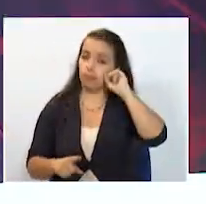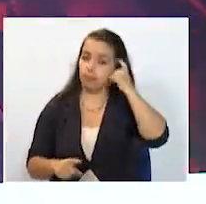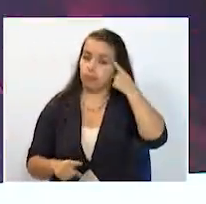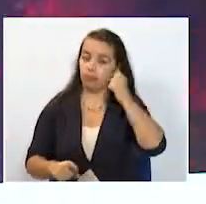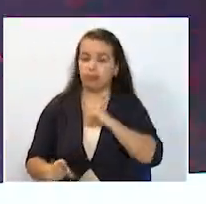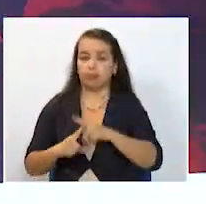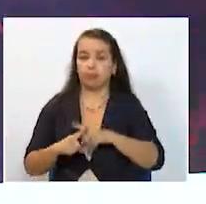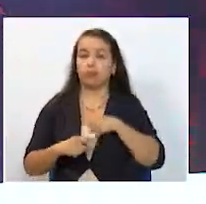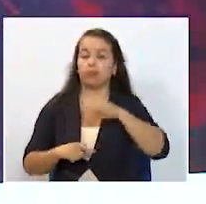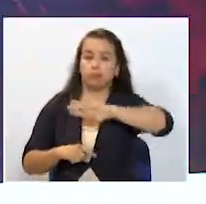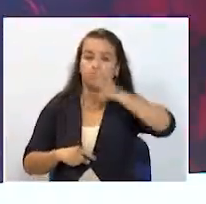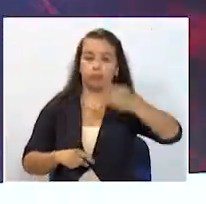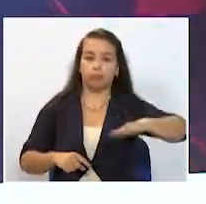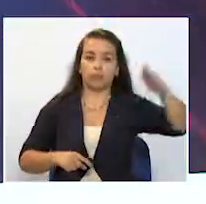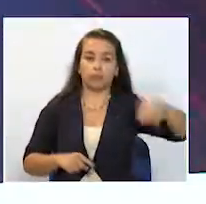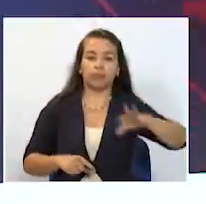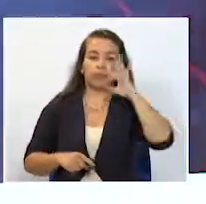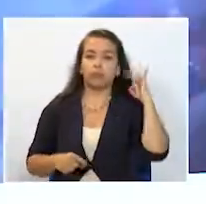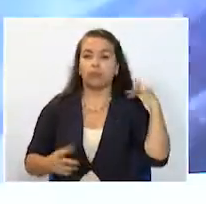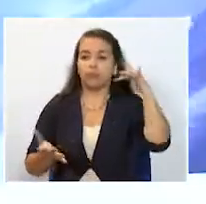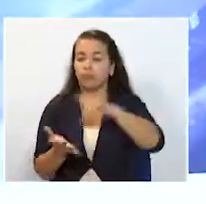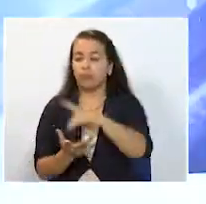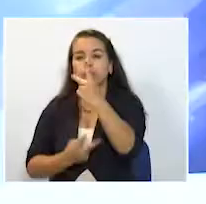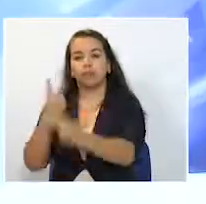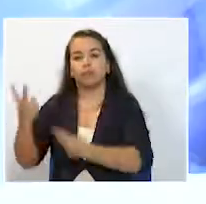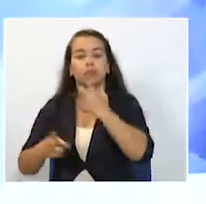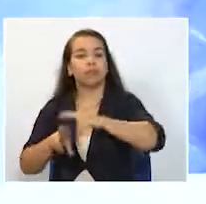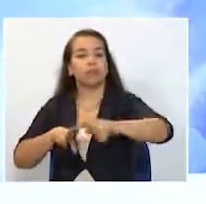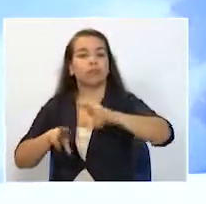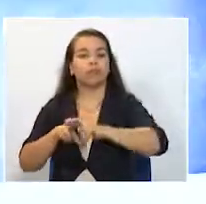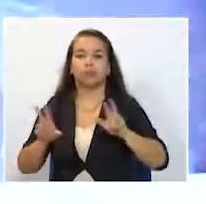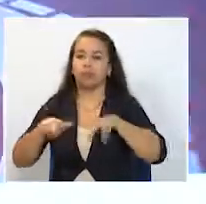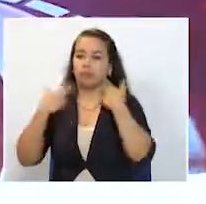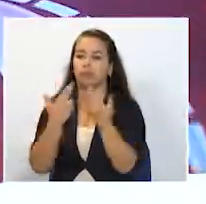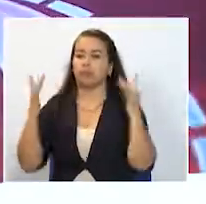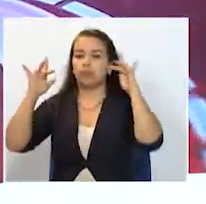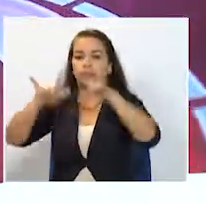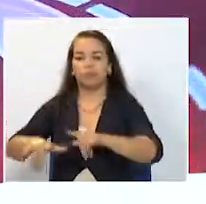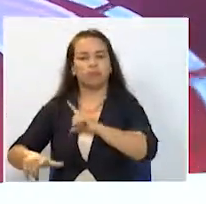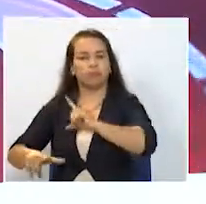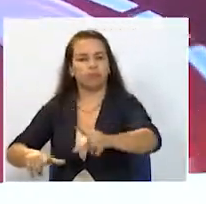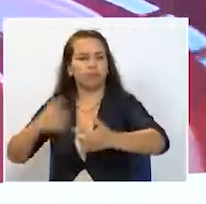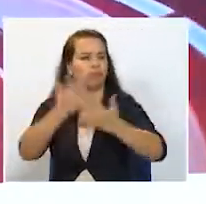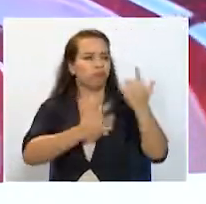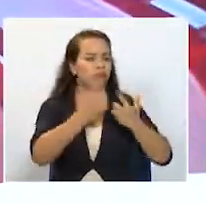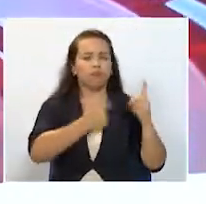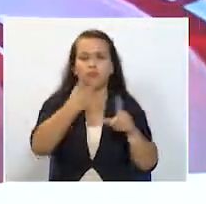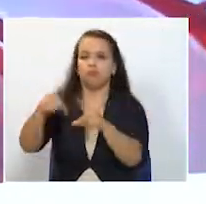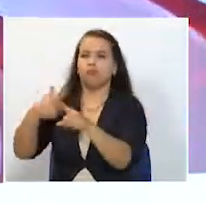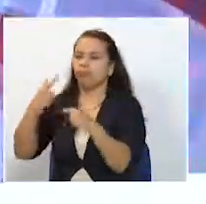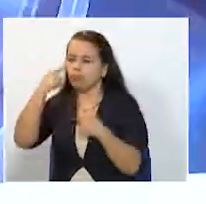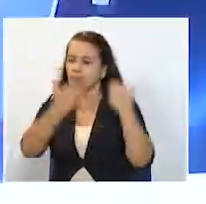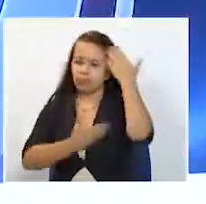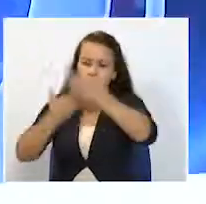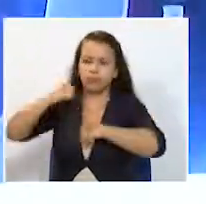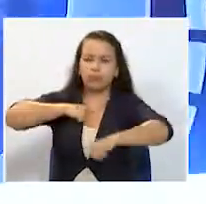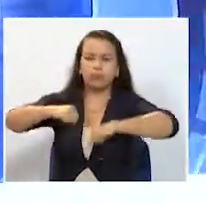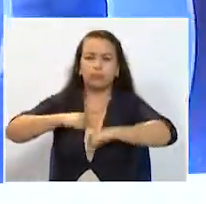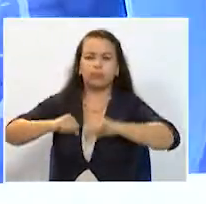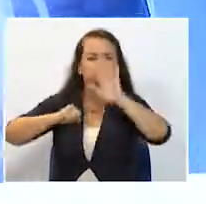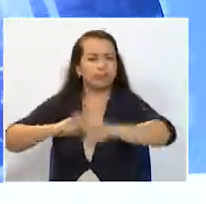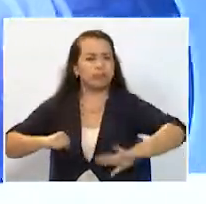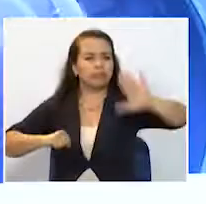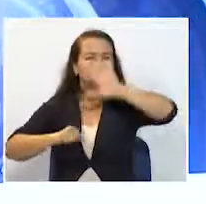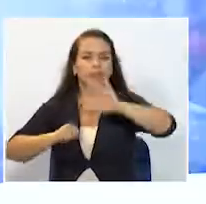de Antioquia Sergio Fajardo estuvo hoy en visita en Manizales y se reunió con líderes y empresarios para analizar la dinámica de la región